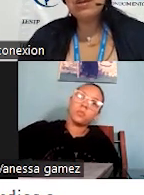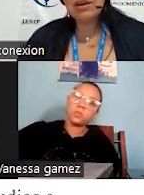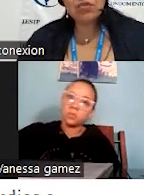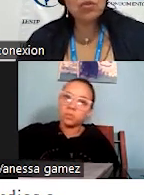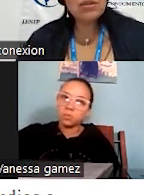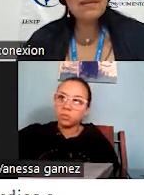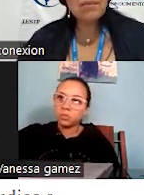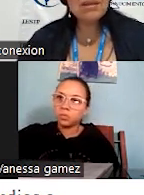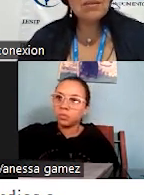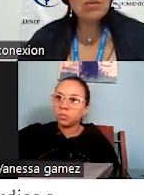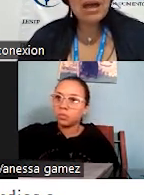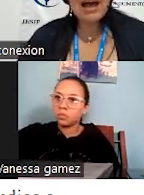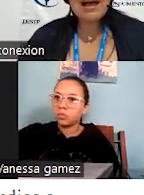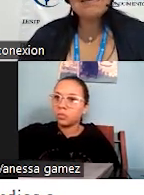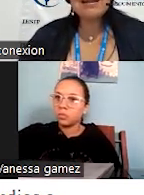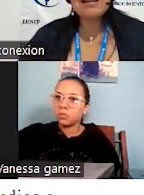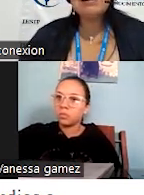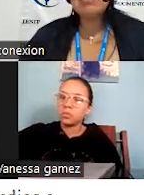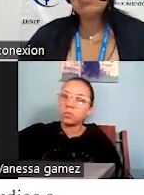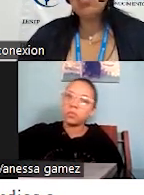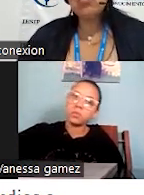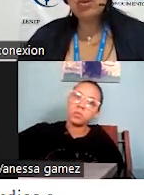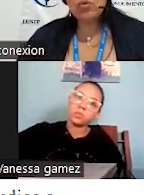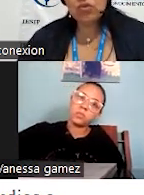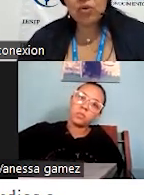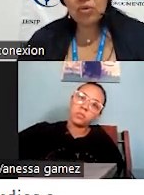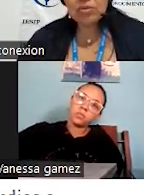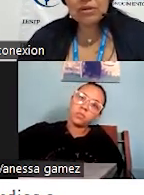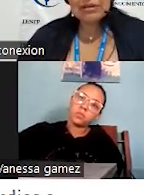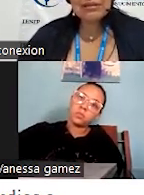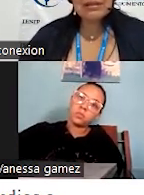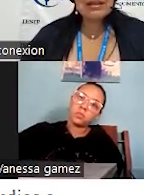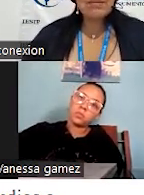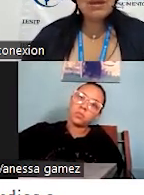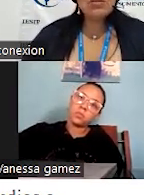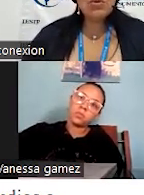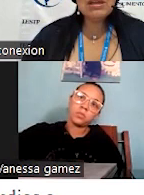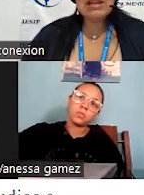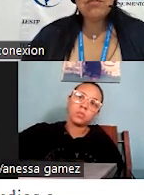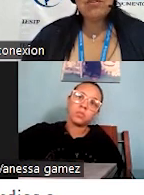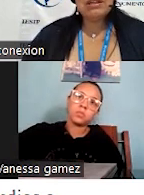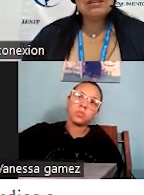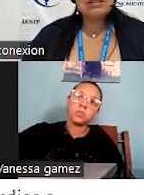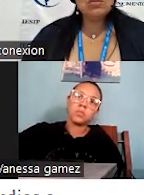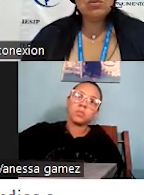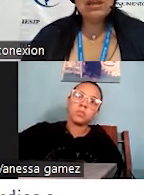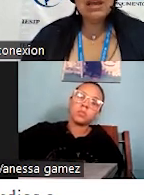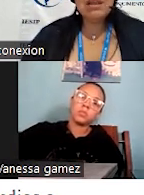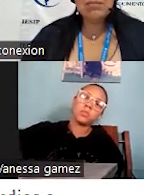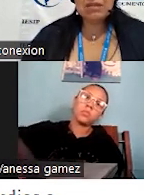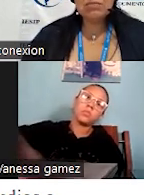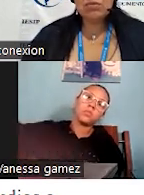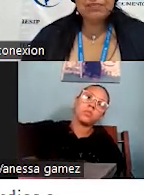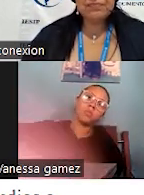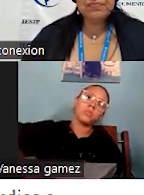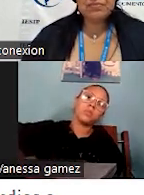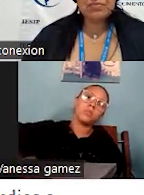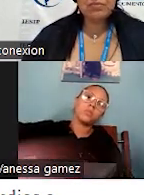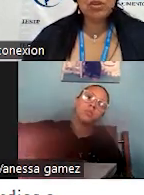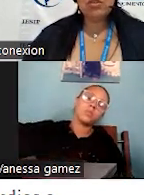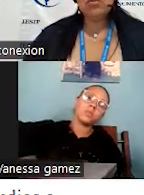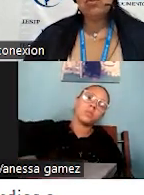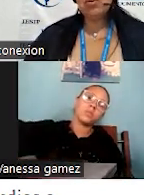planificación de ese evento hasta la consecución del evento y la finalización de él mismo.